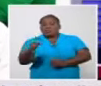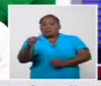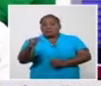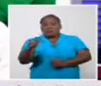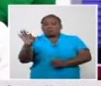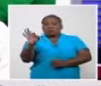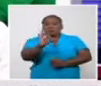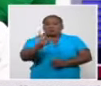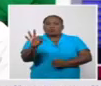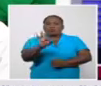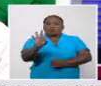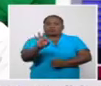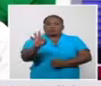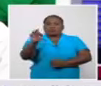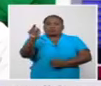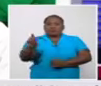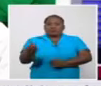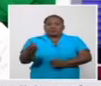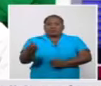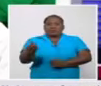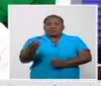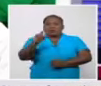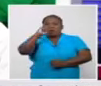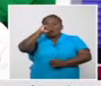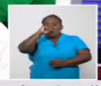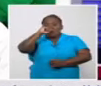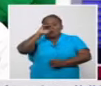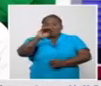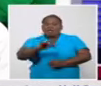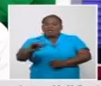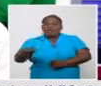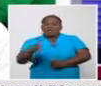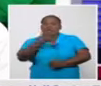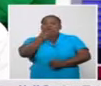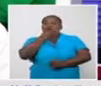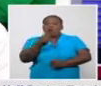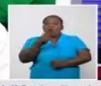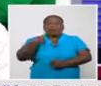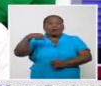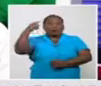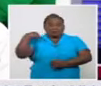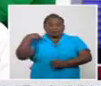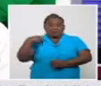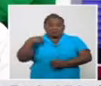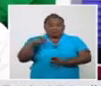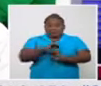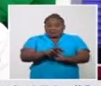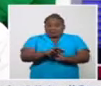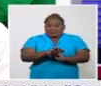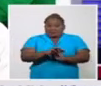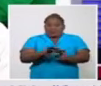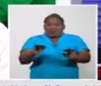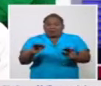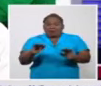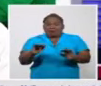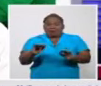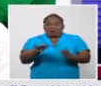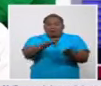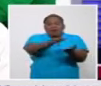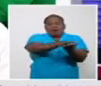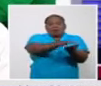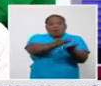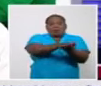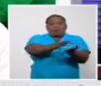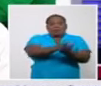niños jóvenes se diagnosticaron en el día de ayer. Y ya con esto, se acumulan 3